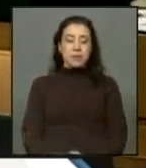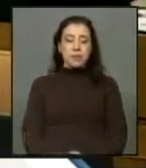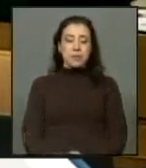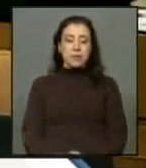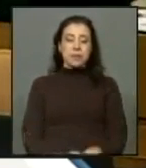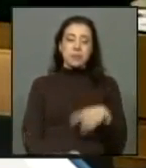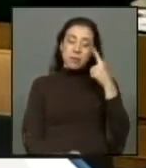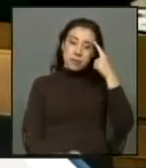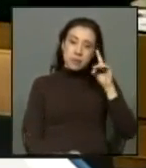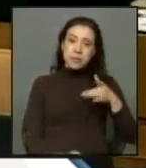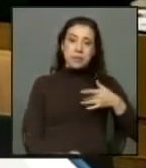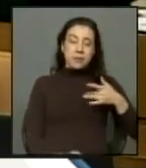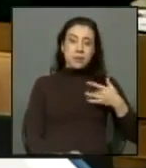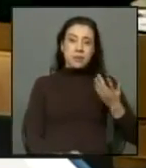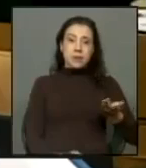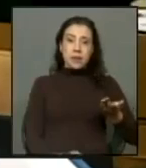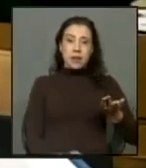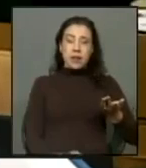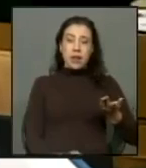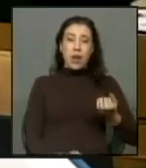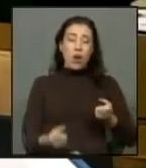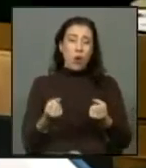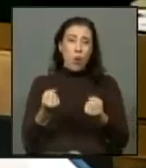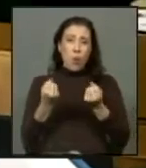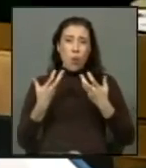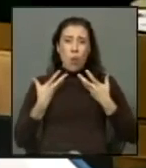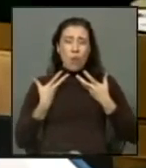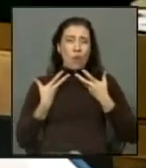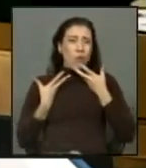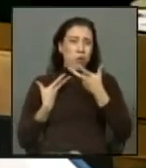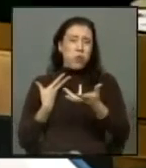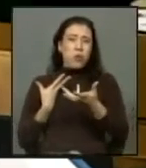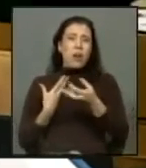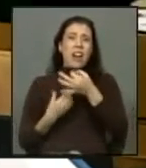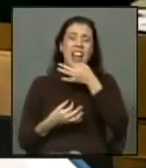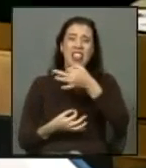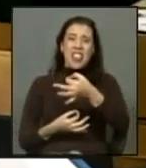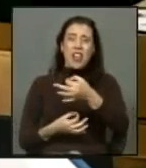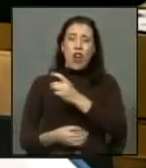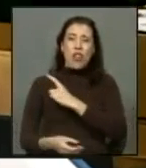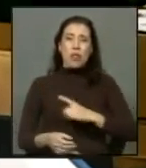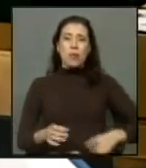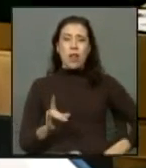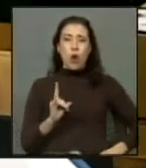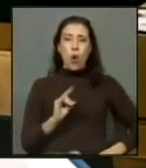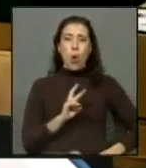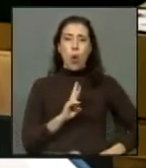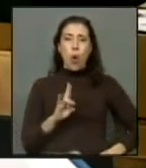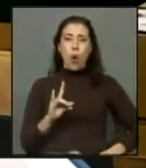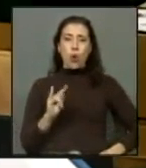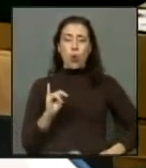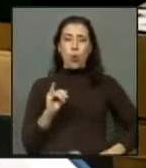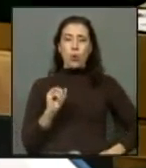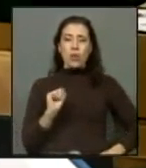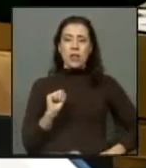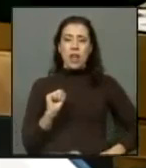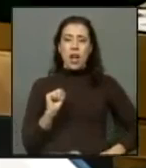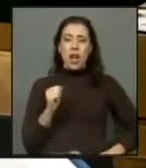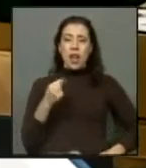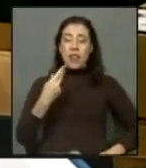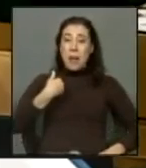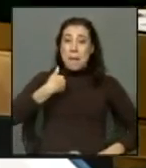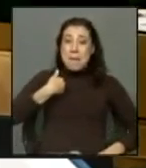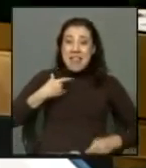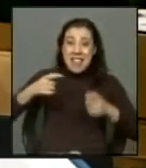pero lamentablemente las brutales palabras del diputado Ignacio Rutia que es de mi propio